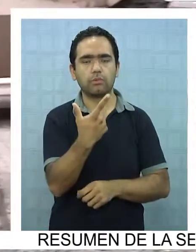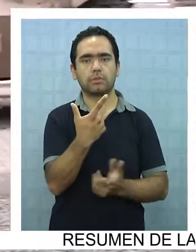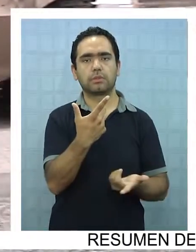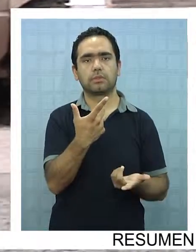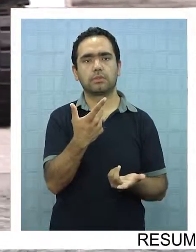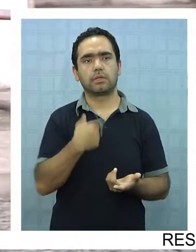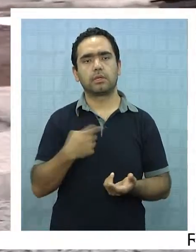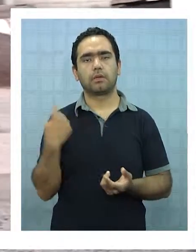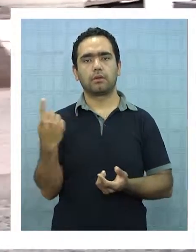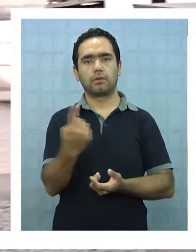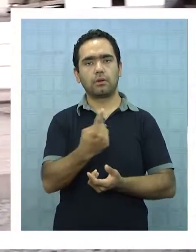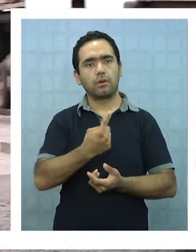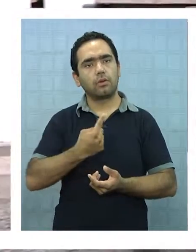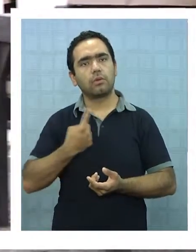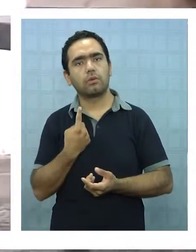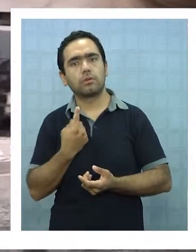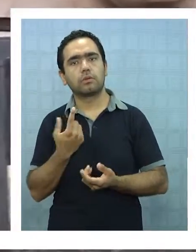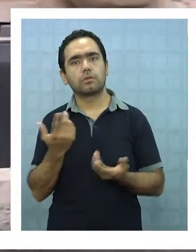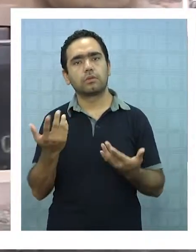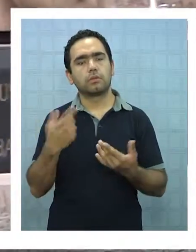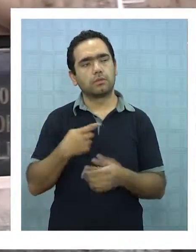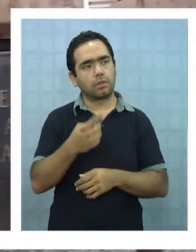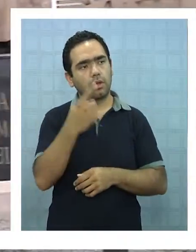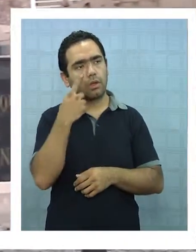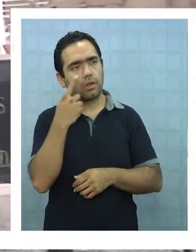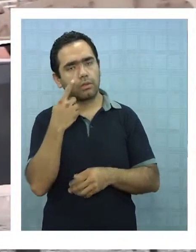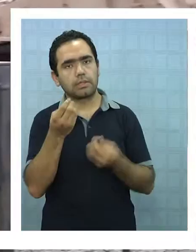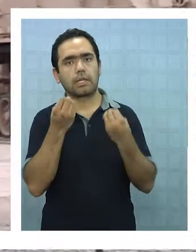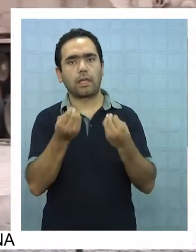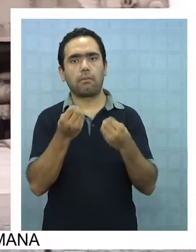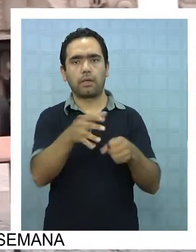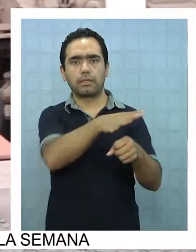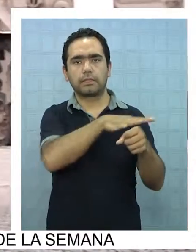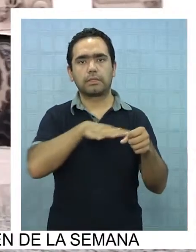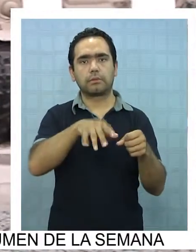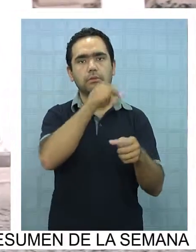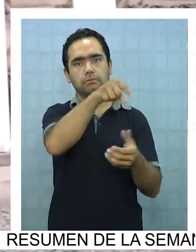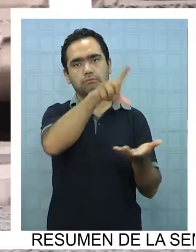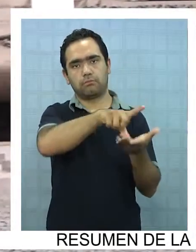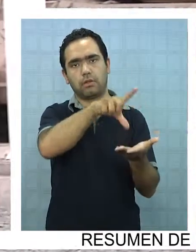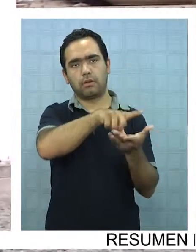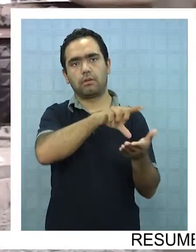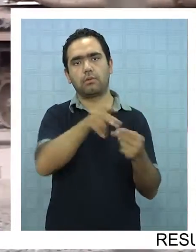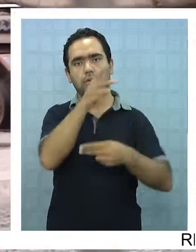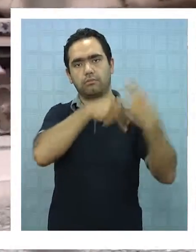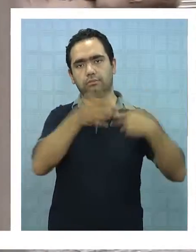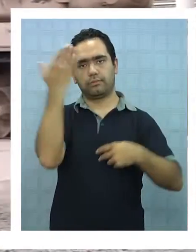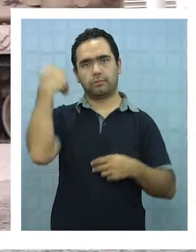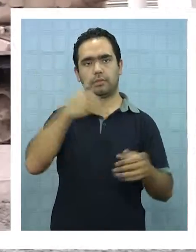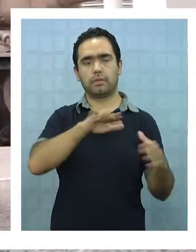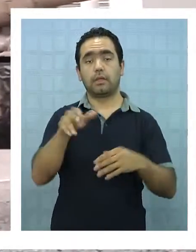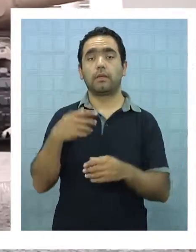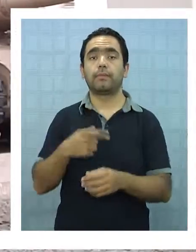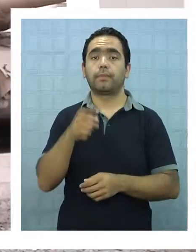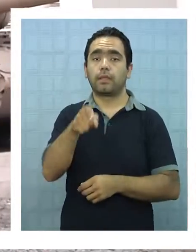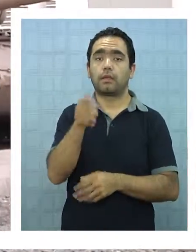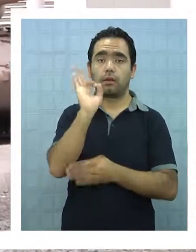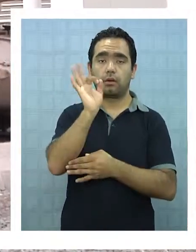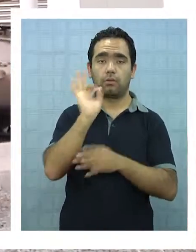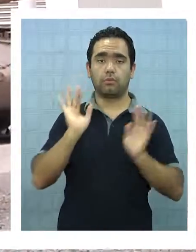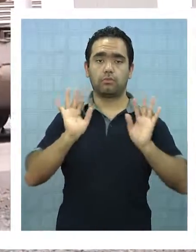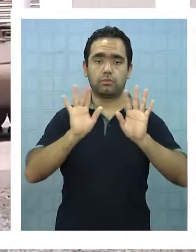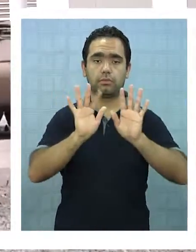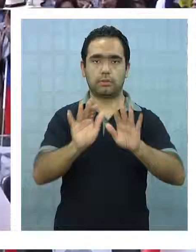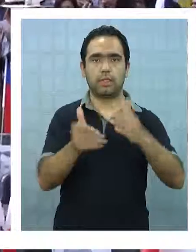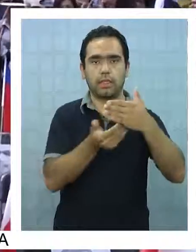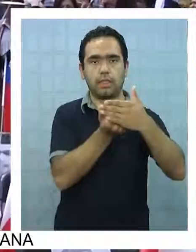hecho que nos vamos formando un nuevo conocimiento de lo que aquí sucedió. La jornada realizada en memoria de las víctimas del golpe de estado comenzó